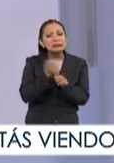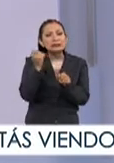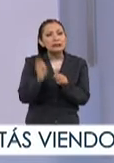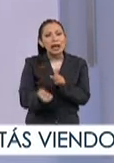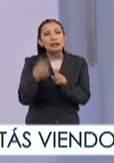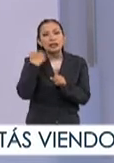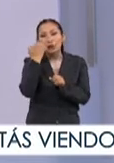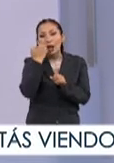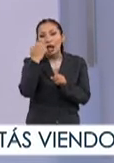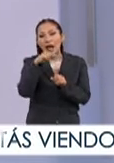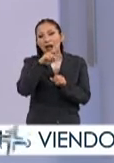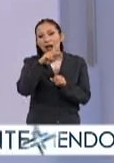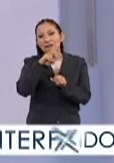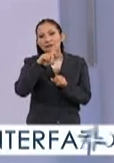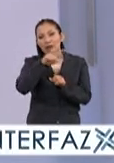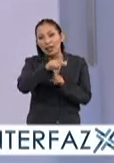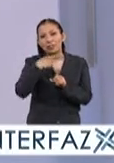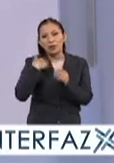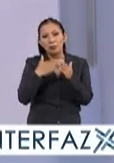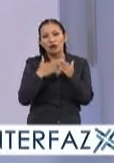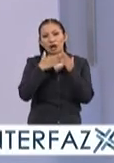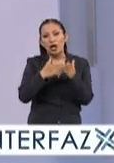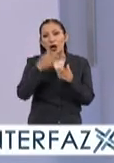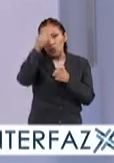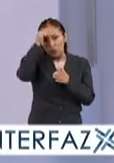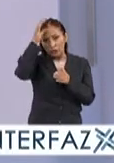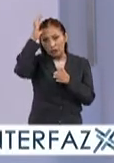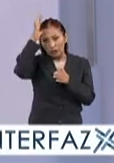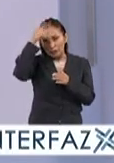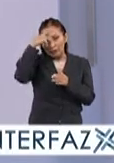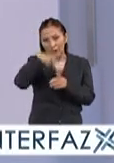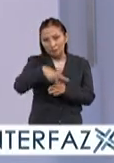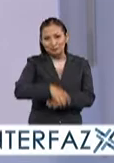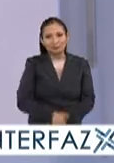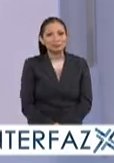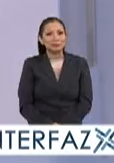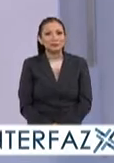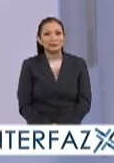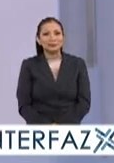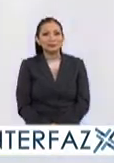trata esta escuela naval de el buque Cuauhtémoc el buque mexicano